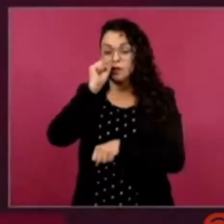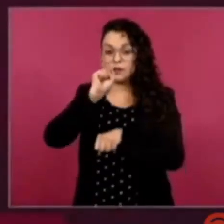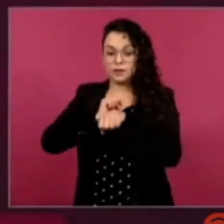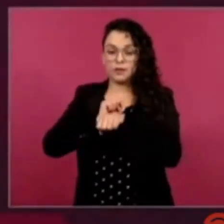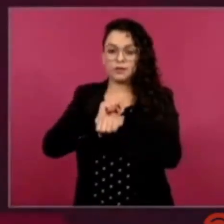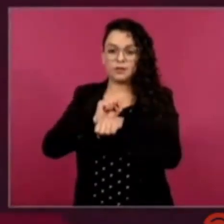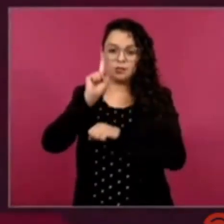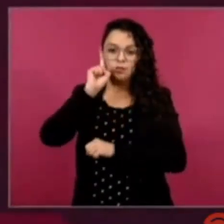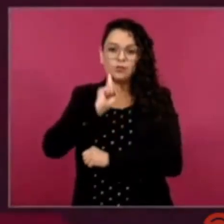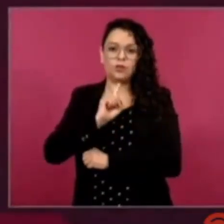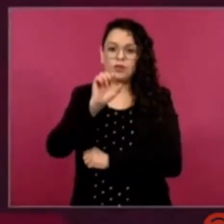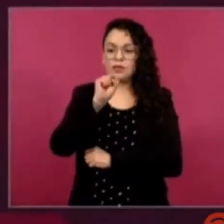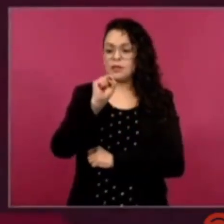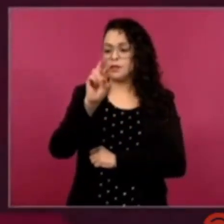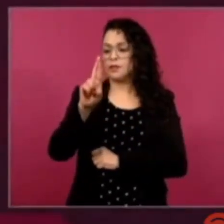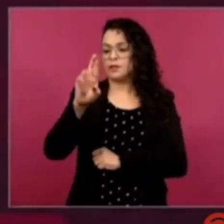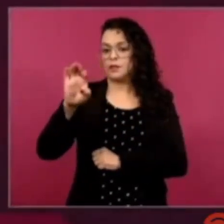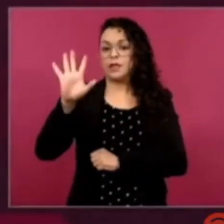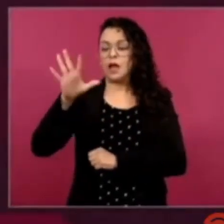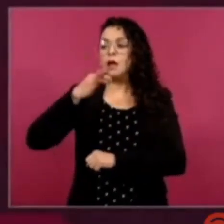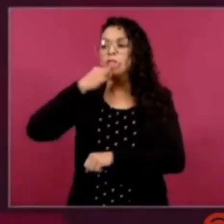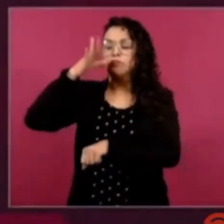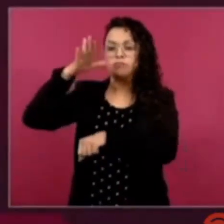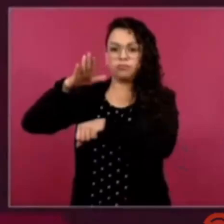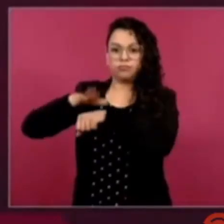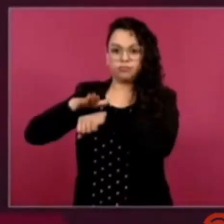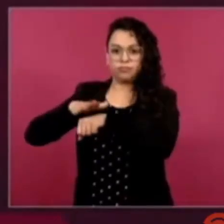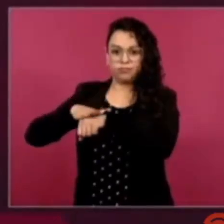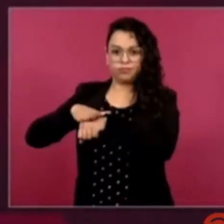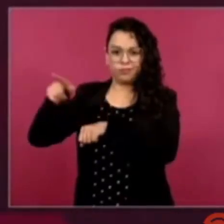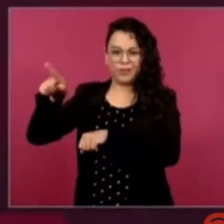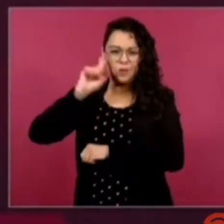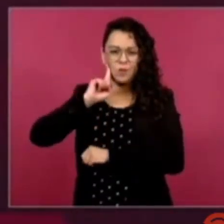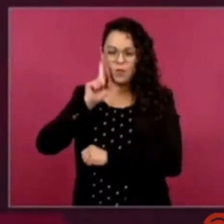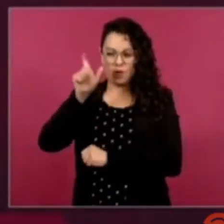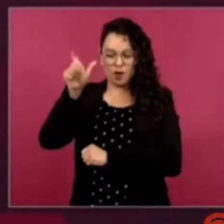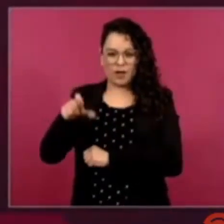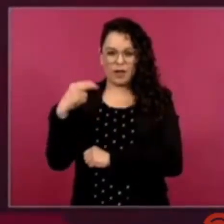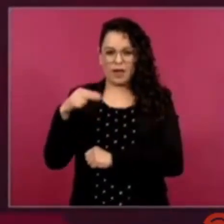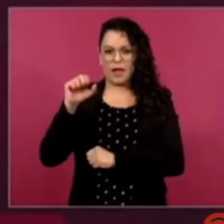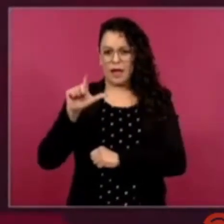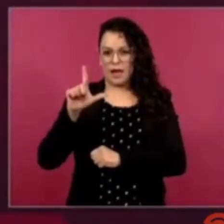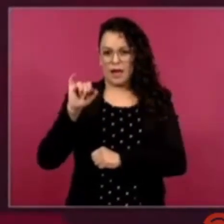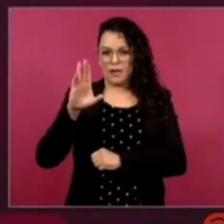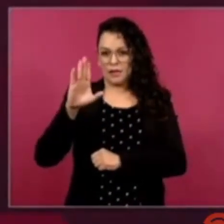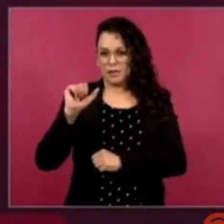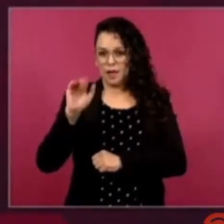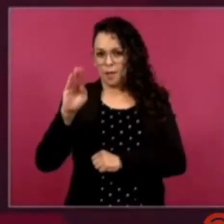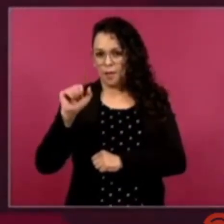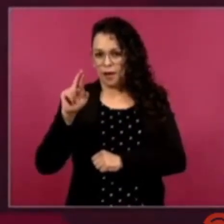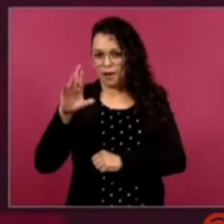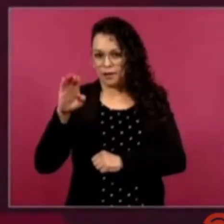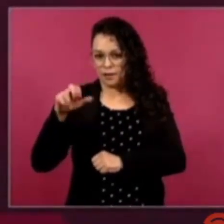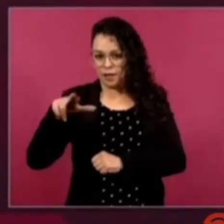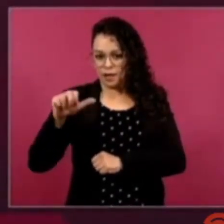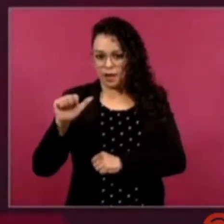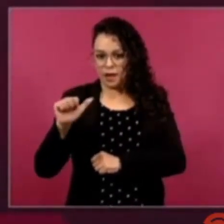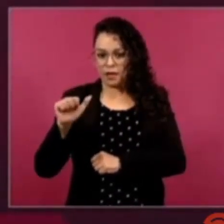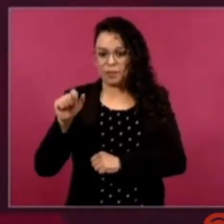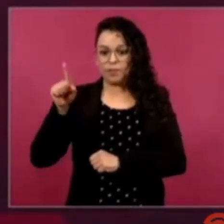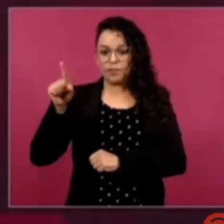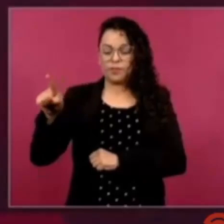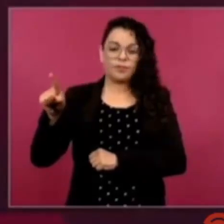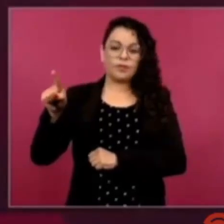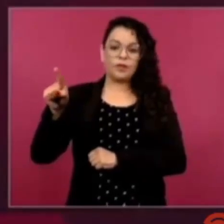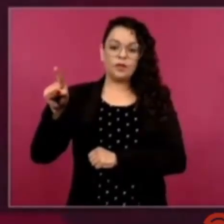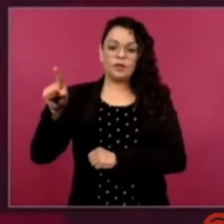Exteriores, Alicia Bárcena, habló con ella, el secretario de